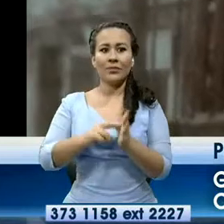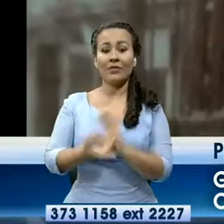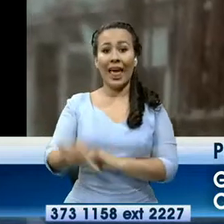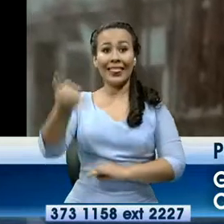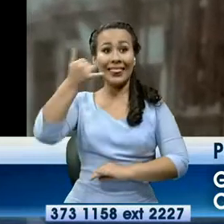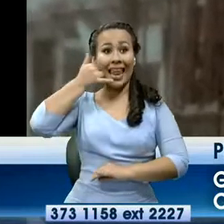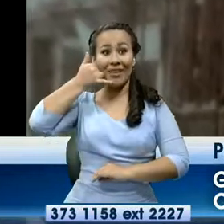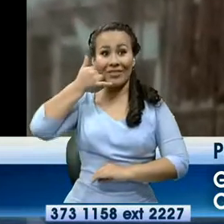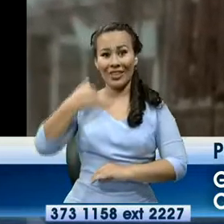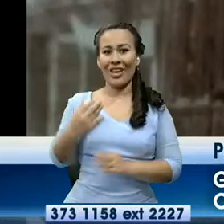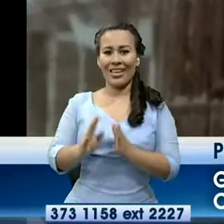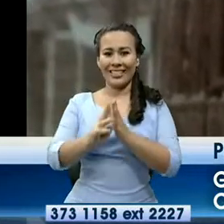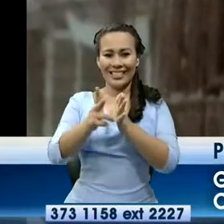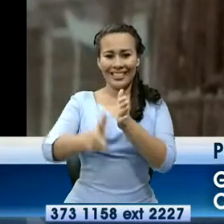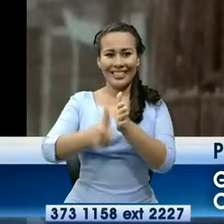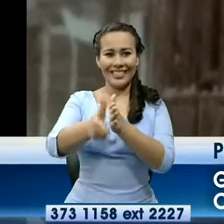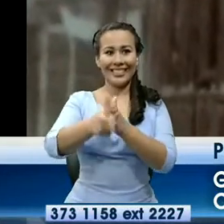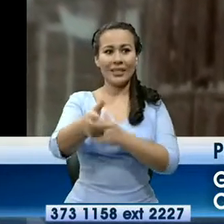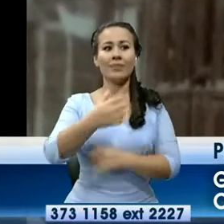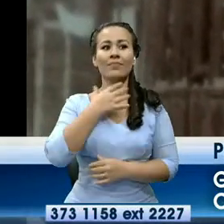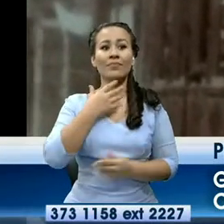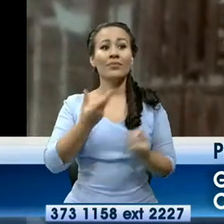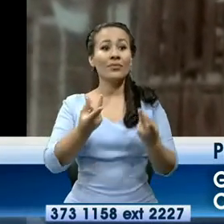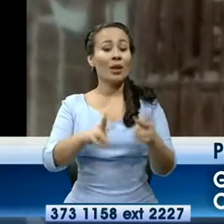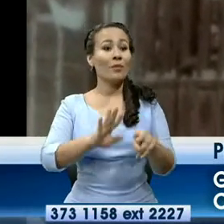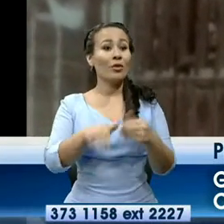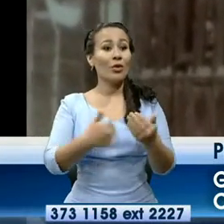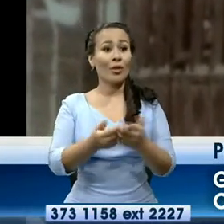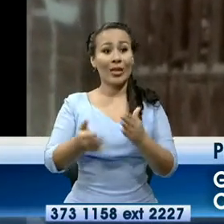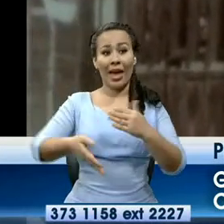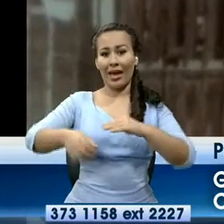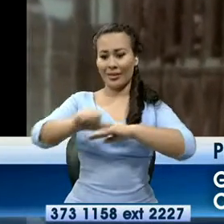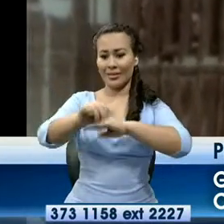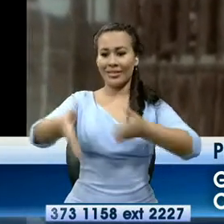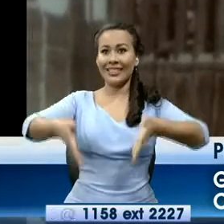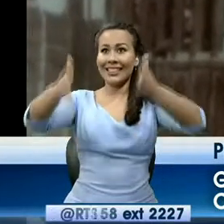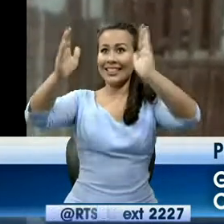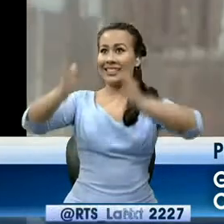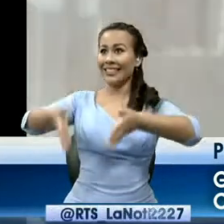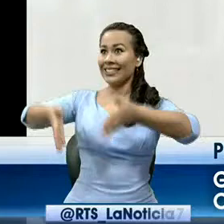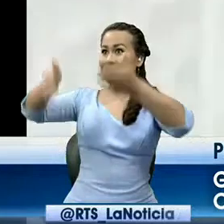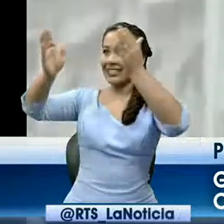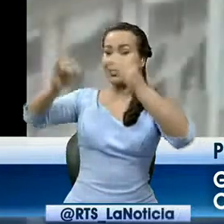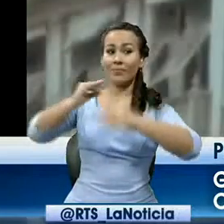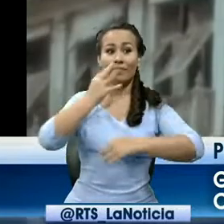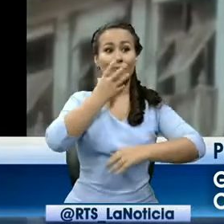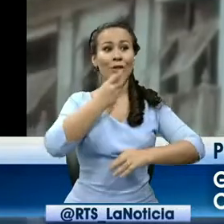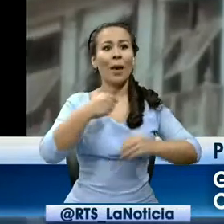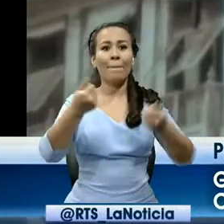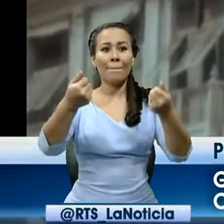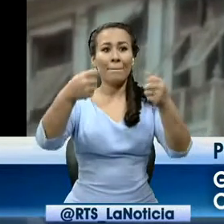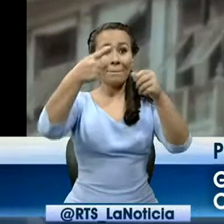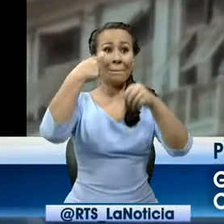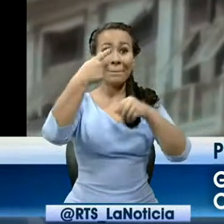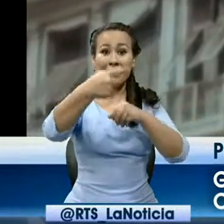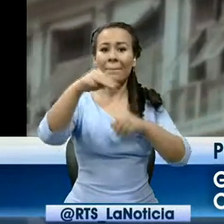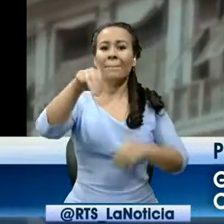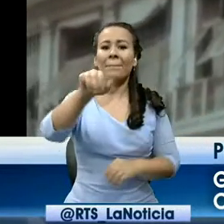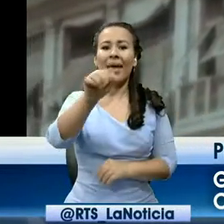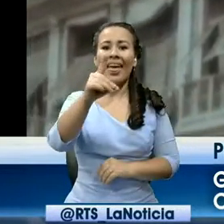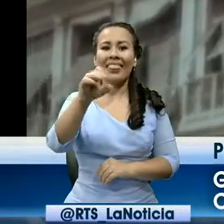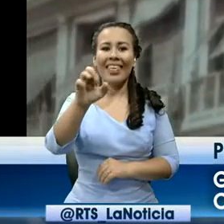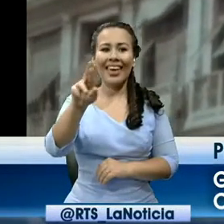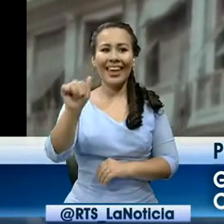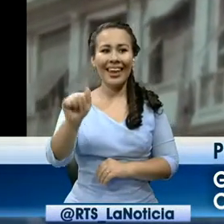teléfono y tranvía. Y las joyas arquitectónicas que constituían sus edificaciones en madera. Guayaquil